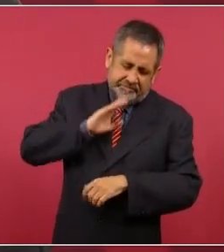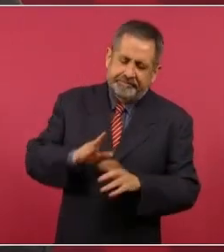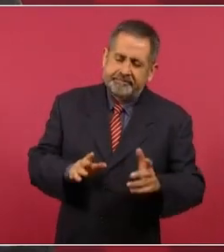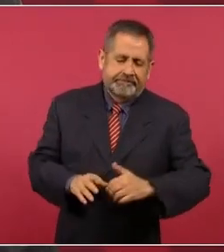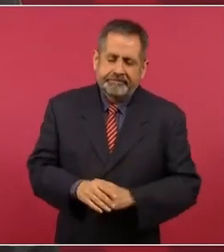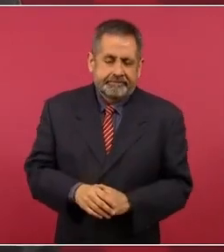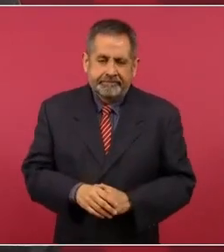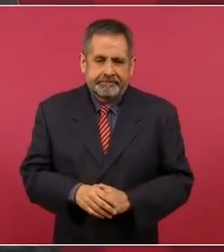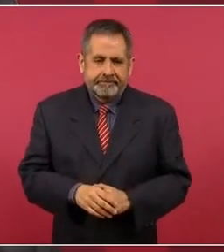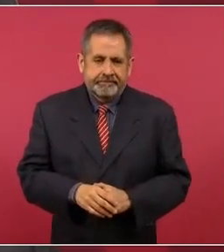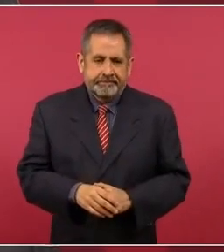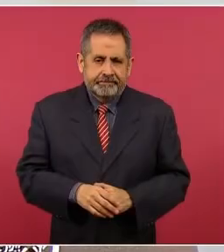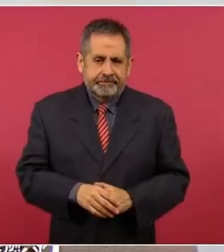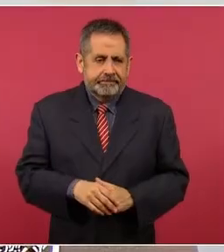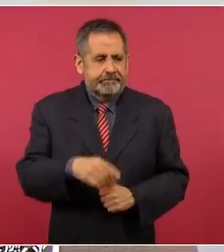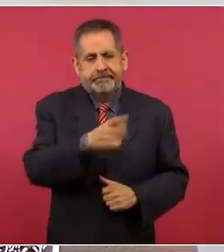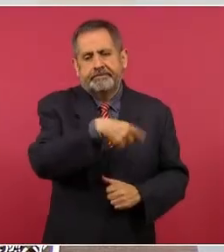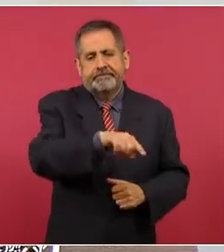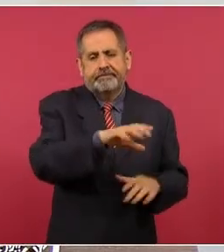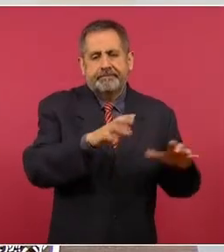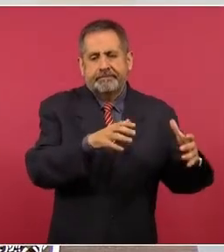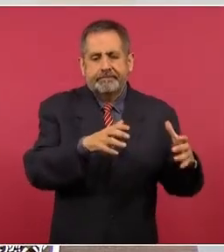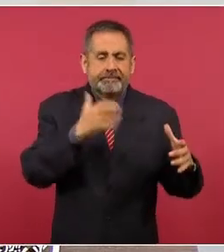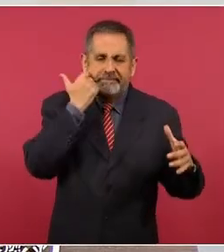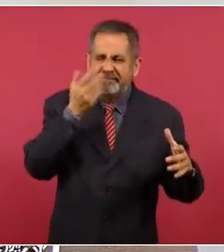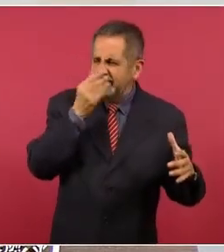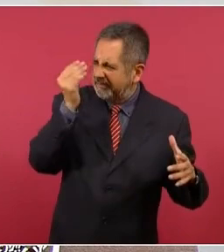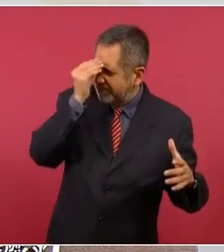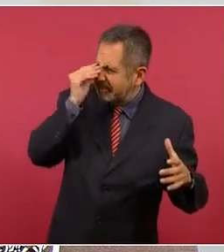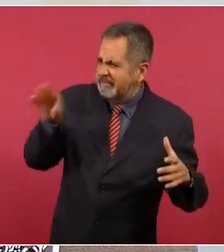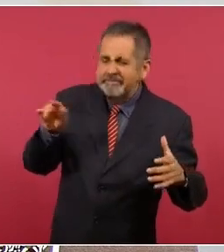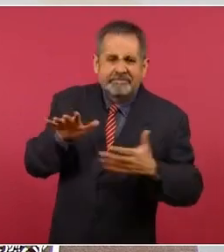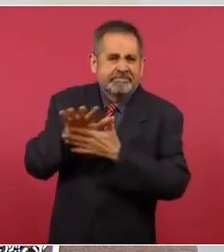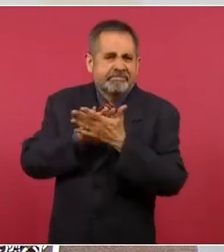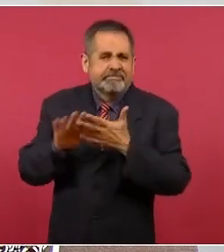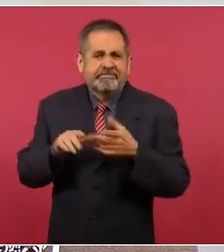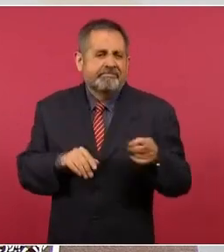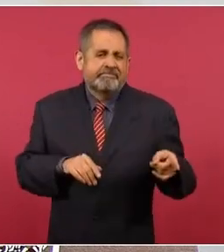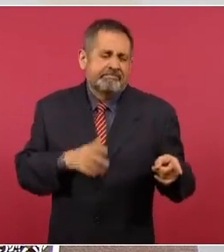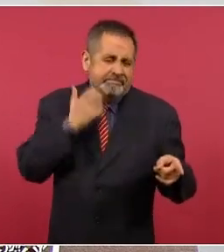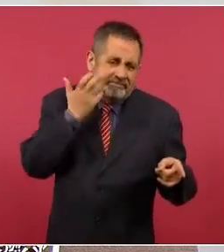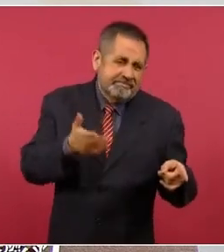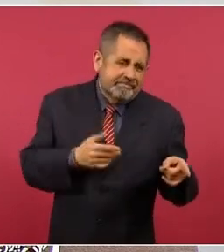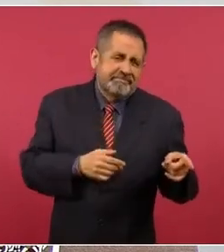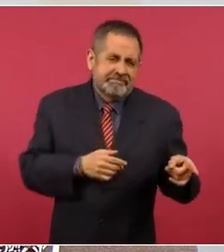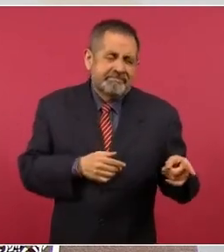porque ellos lo que tratan es de